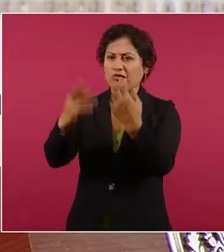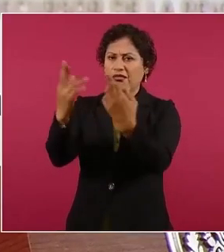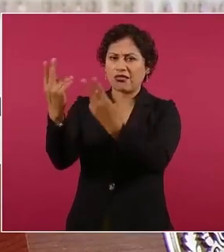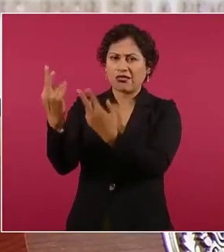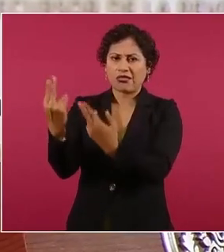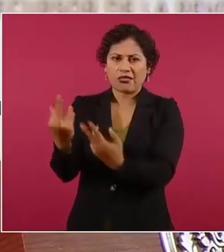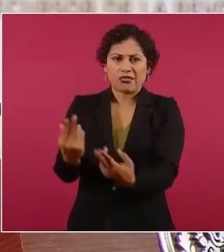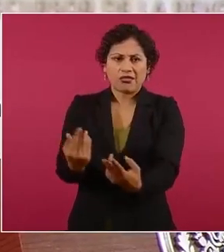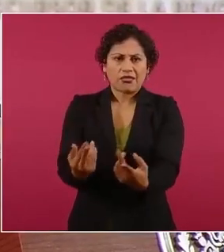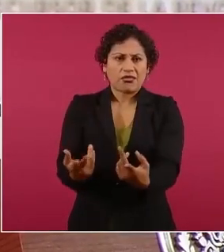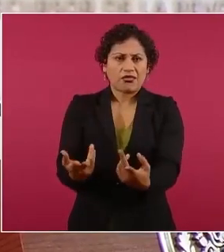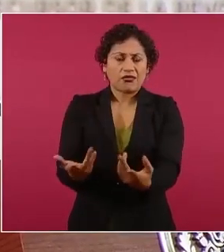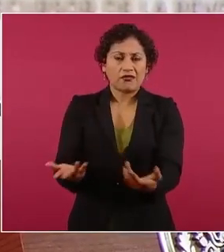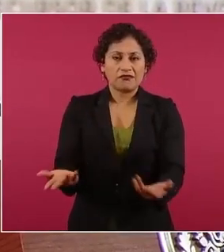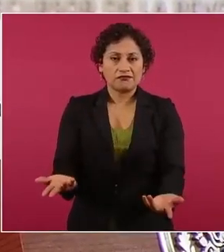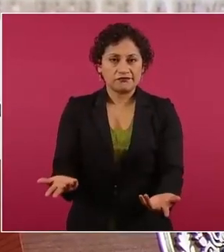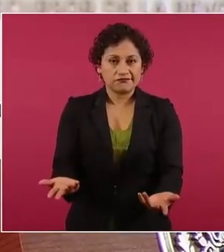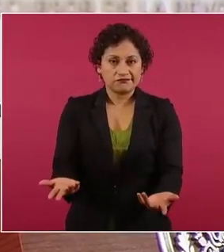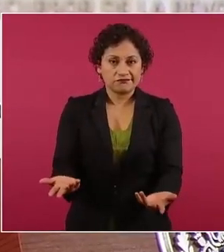era lo único